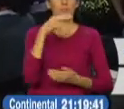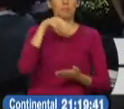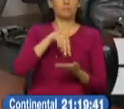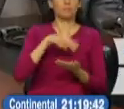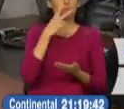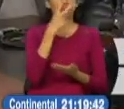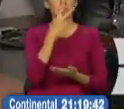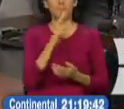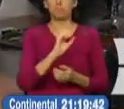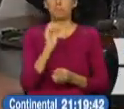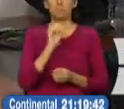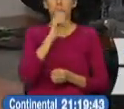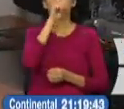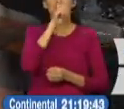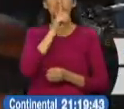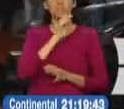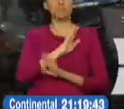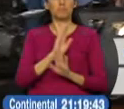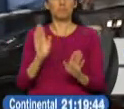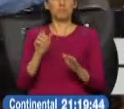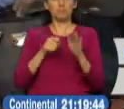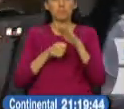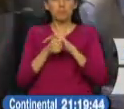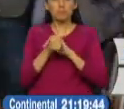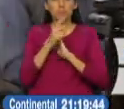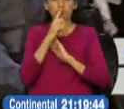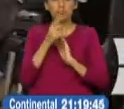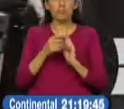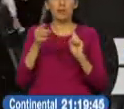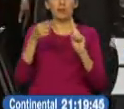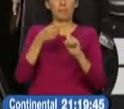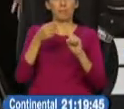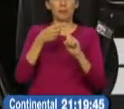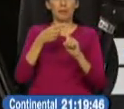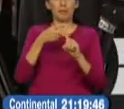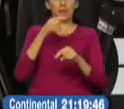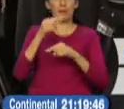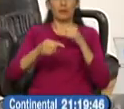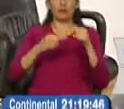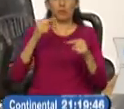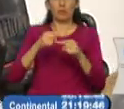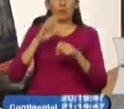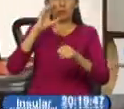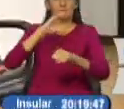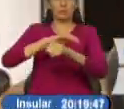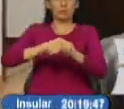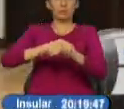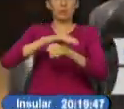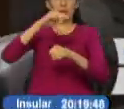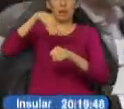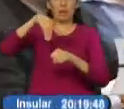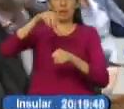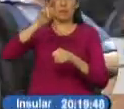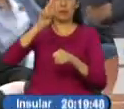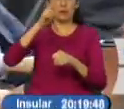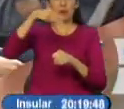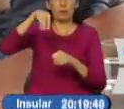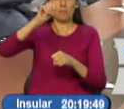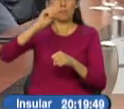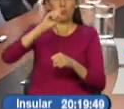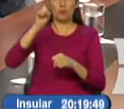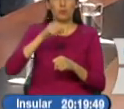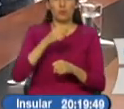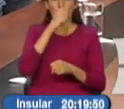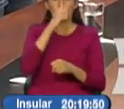el silencio. El primer señalamiento se dio cuando desde México la policía informó que estaba tras la captura de José Ignacio Muñoz vinculado al narcotráfico y